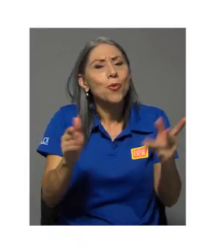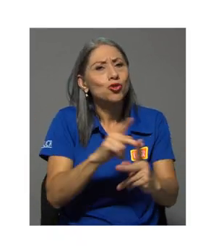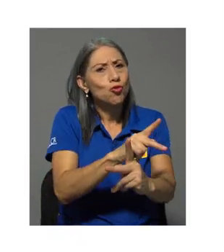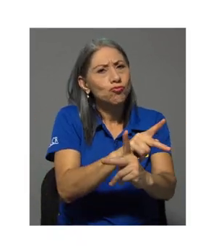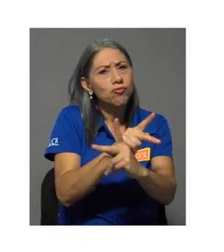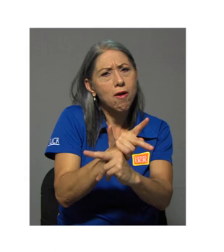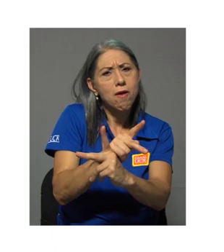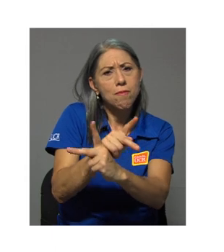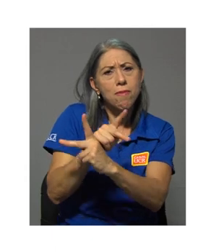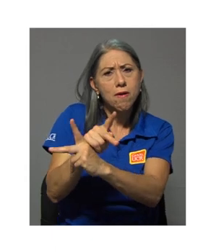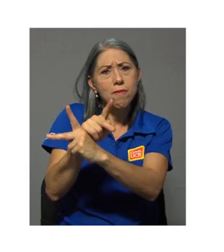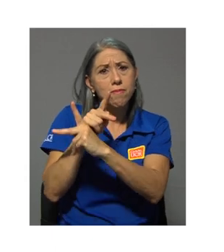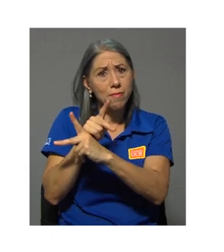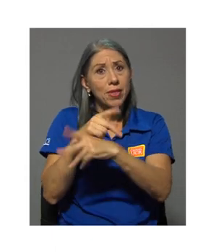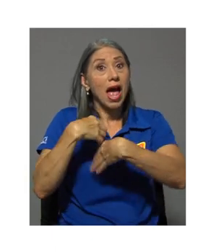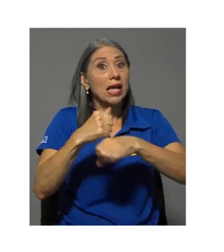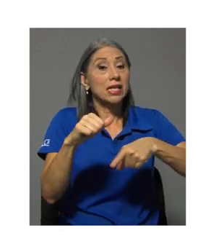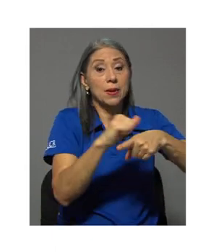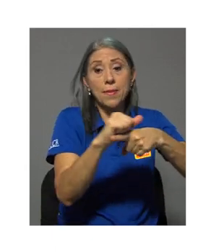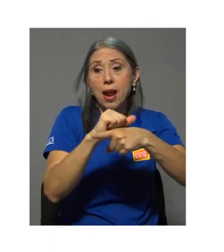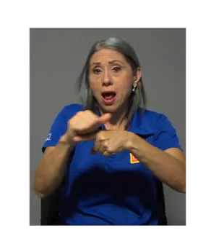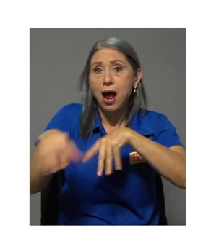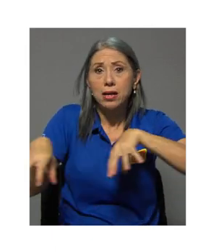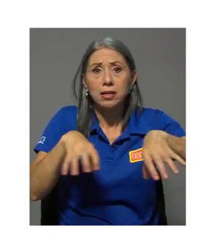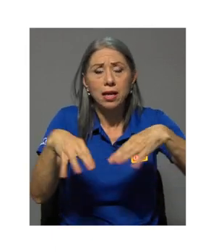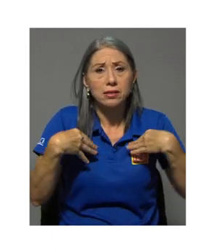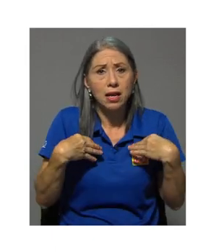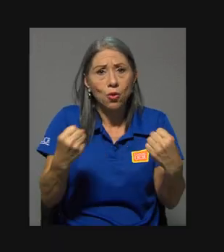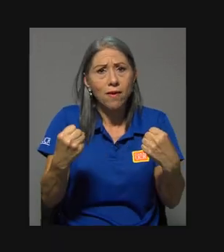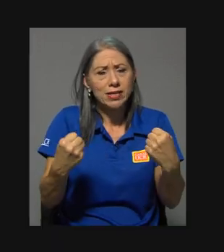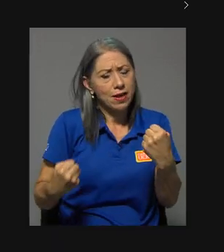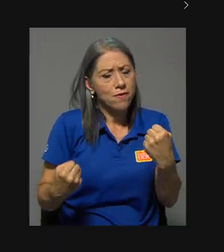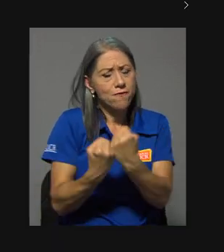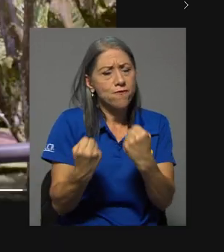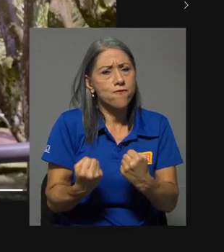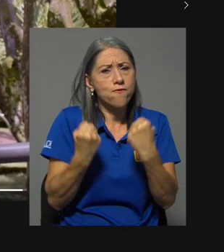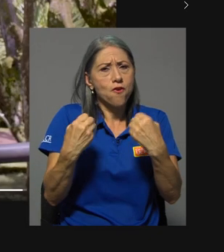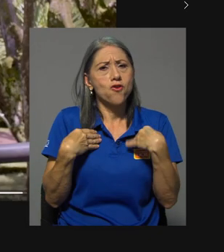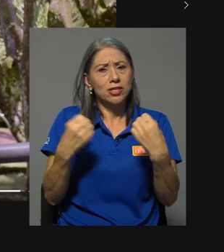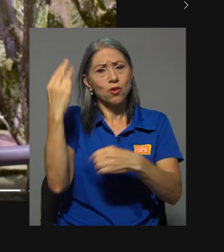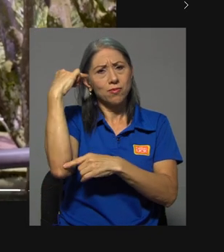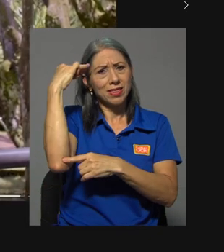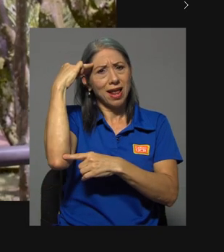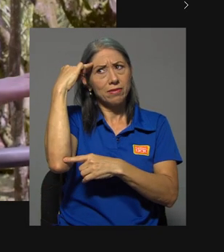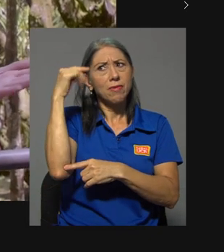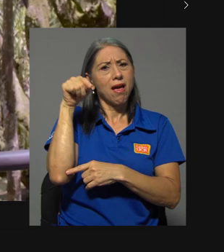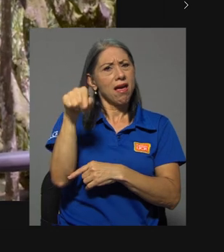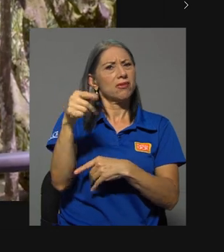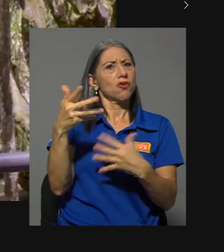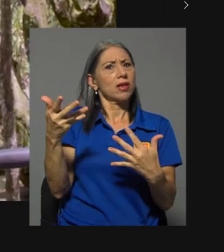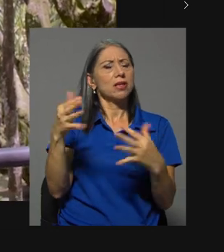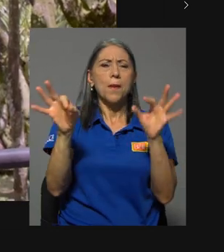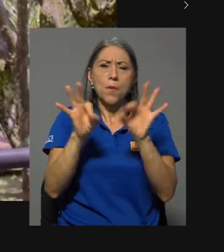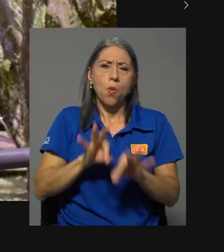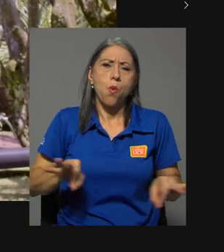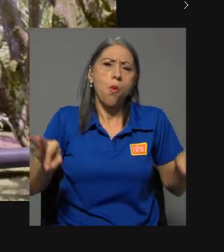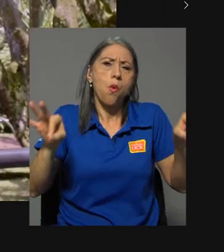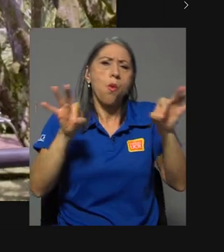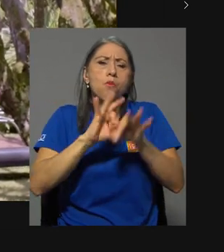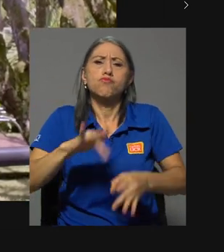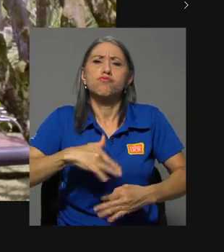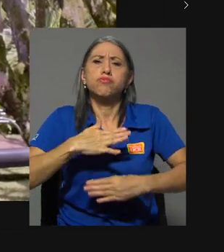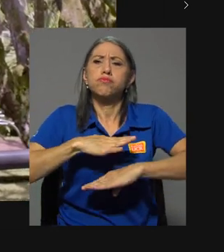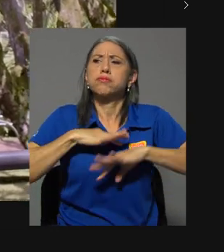que impulsen prácticas saludables para fortalecer la salud mental, pues la salud mental es parte fundamental para el